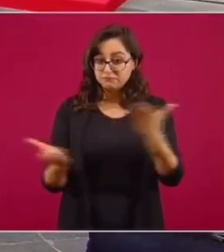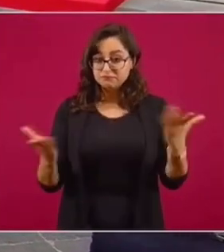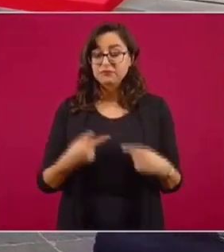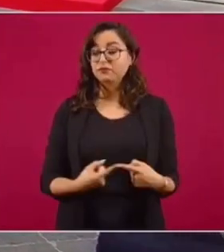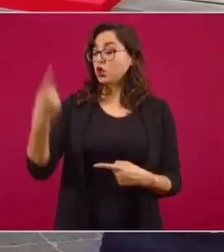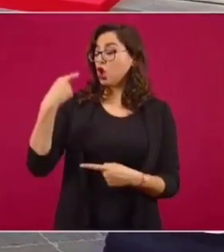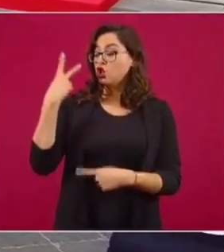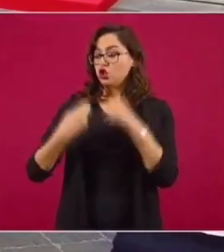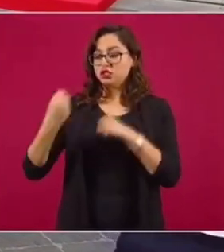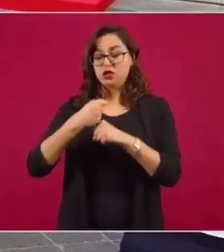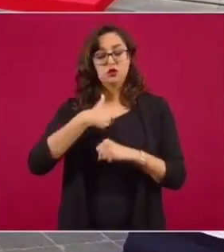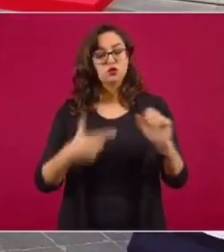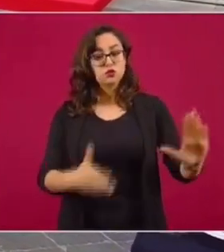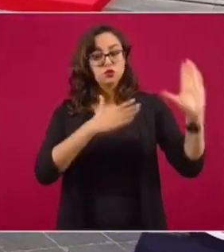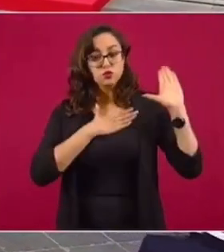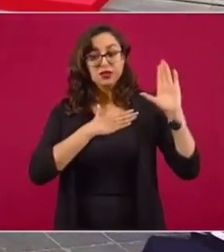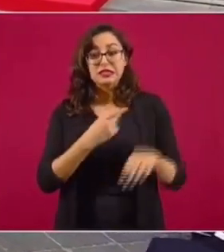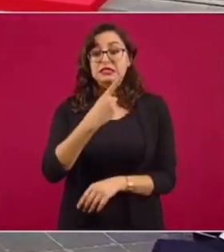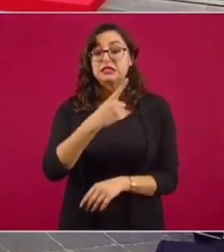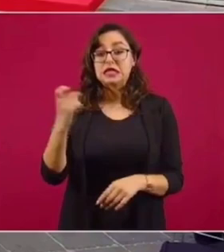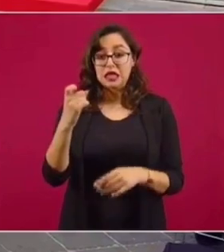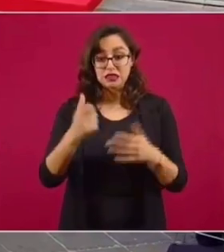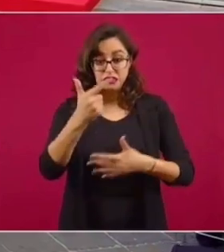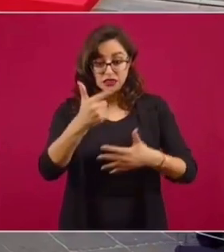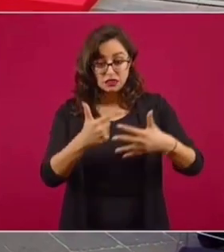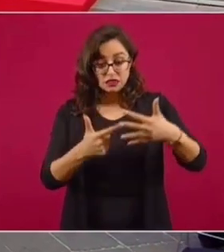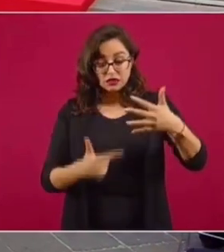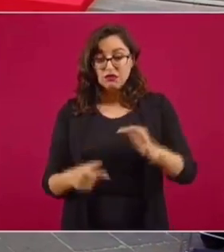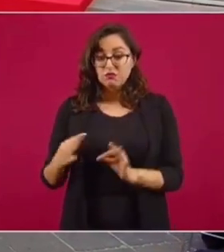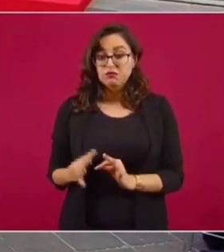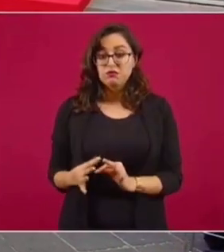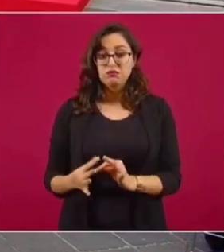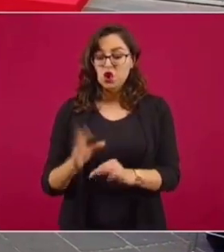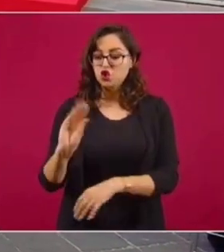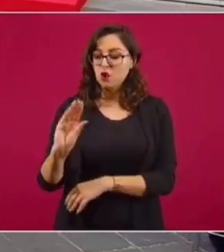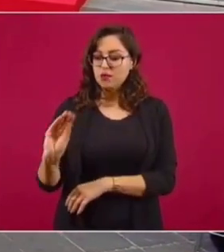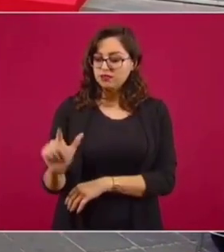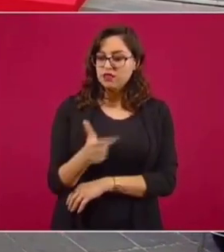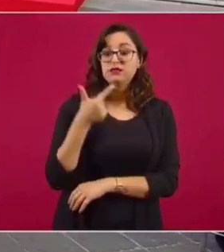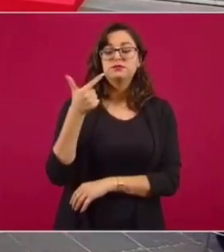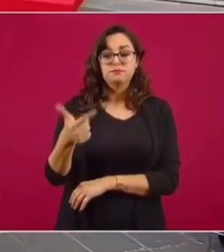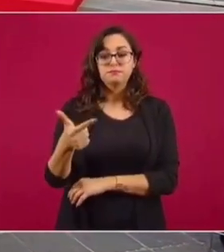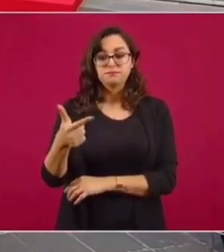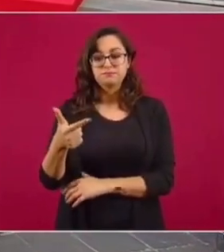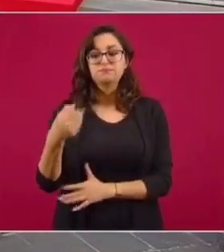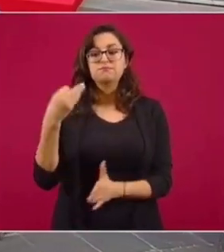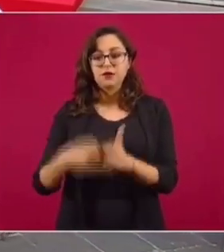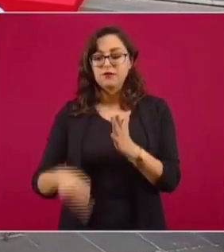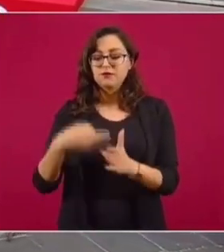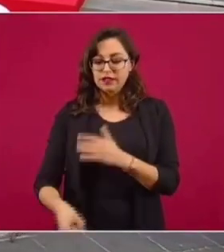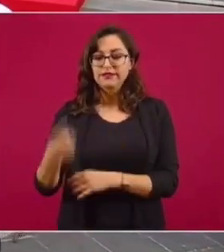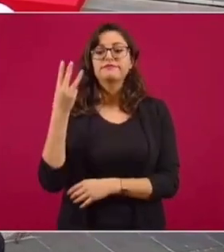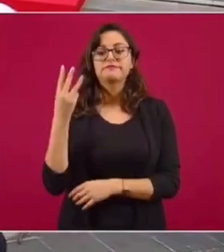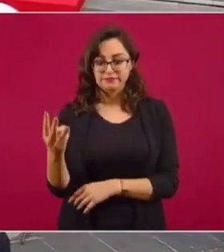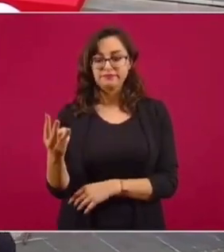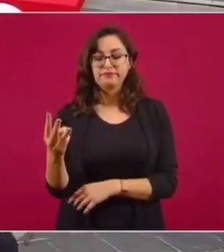presentados hace dos años en el Zócalo, hemos cumplido 97. Todos están pendientes o en proceso 3,